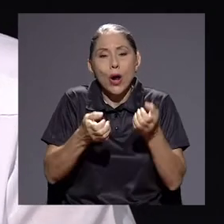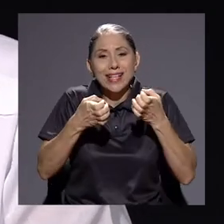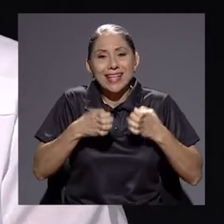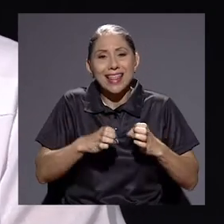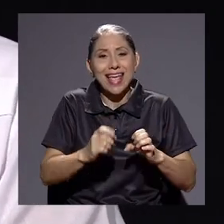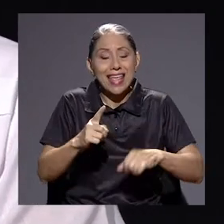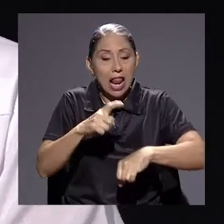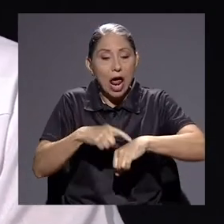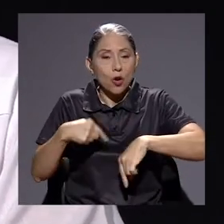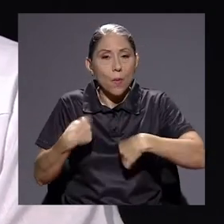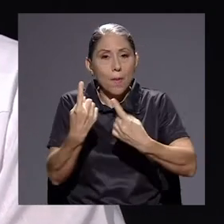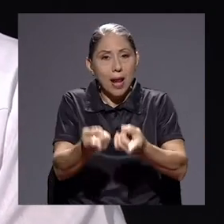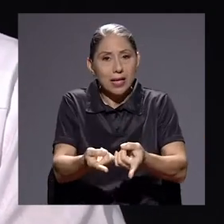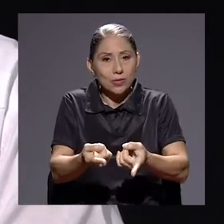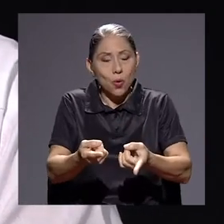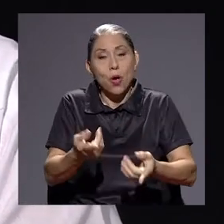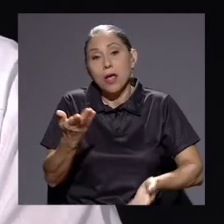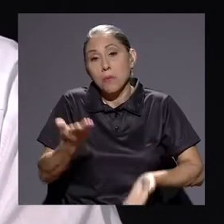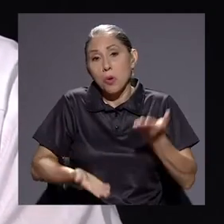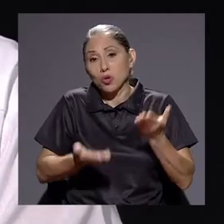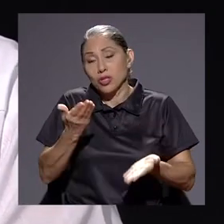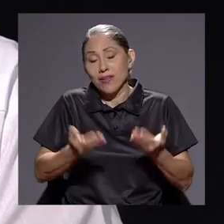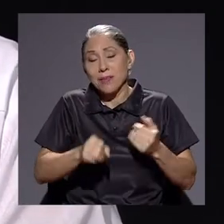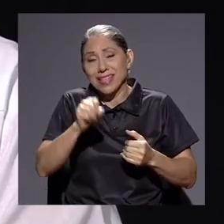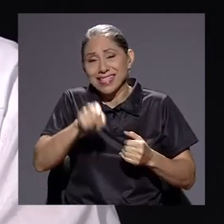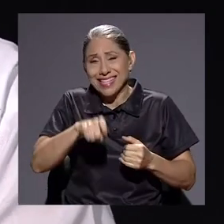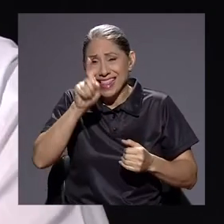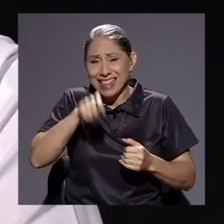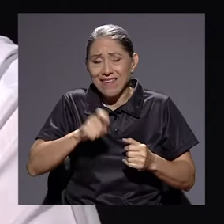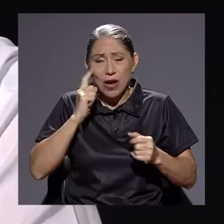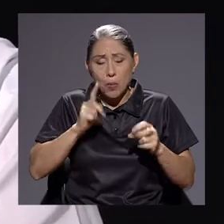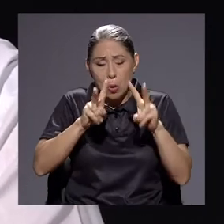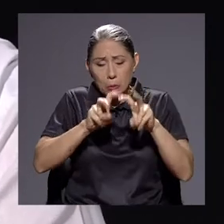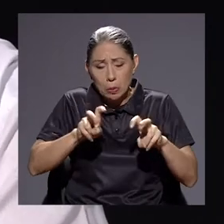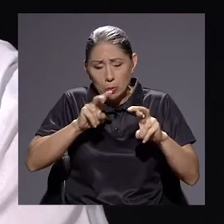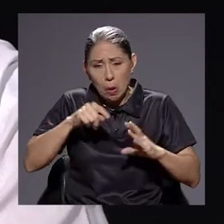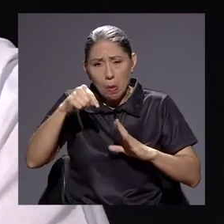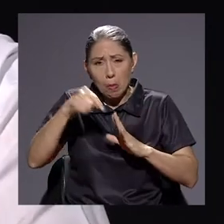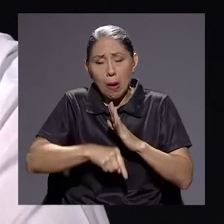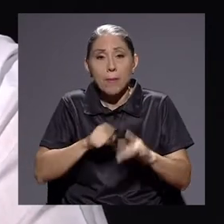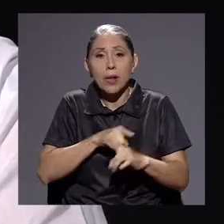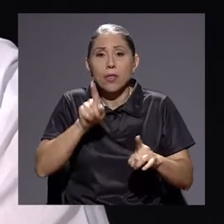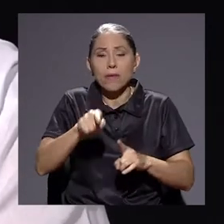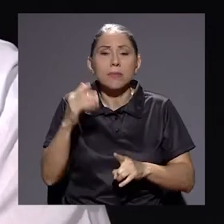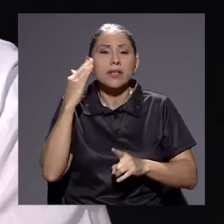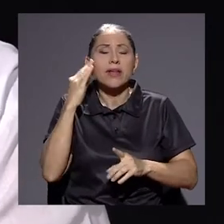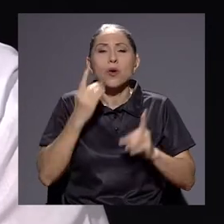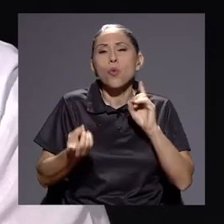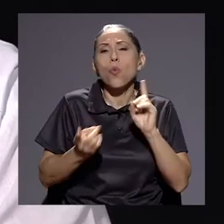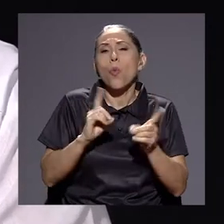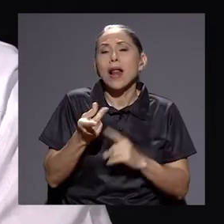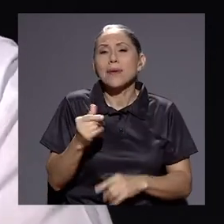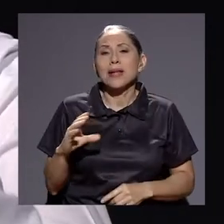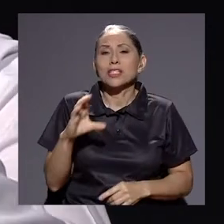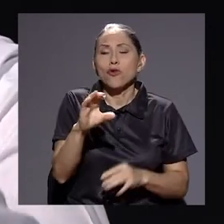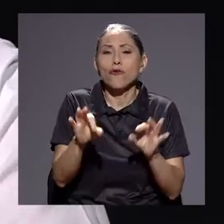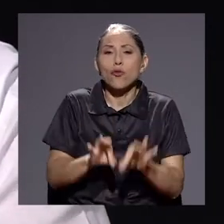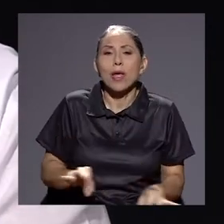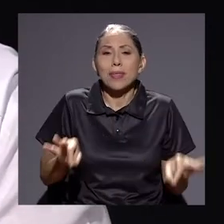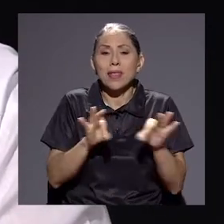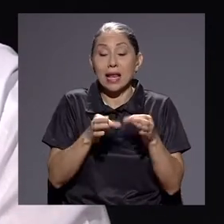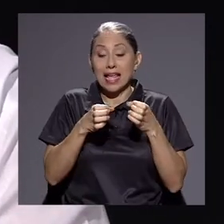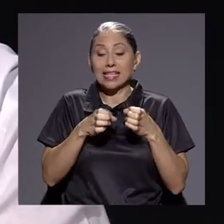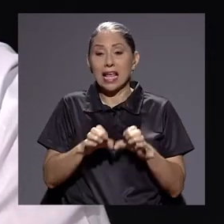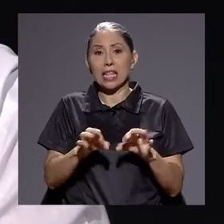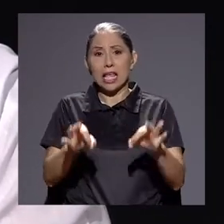posiblemente sí pasa por el fondo, pero pasa para definir cuál inversión es fundamental, qué actividades son estratégicas y cuáles son las